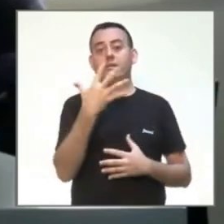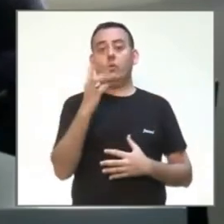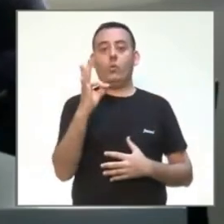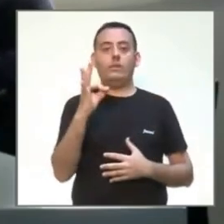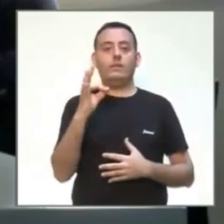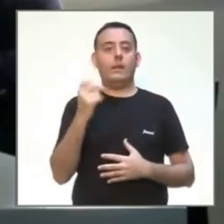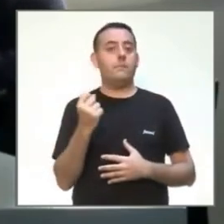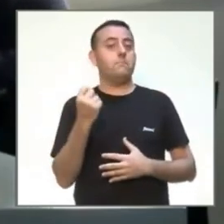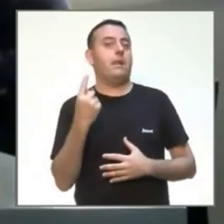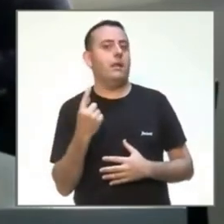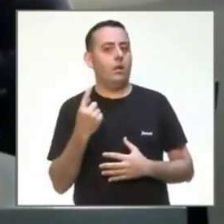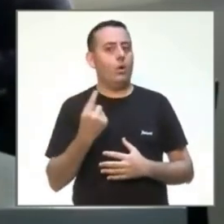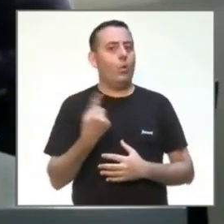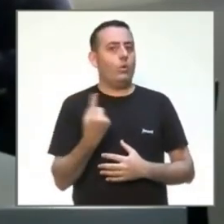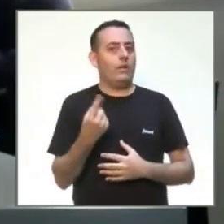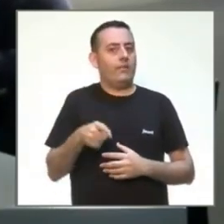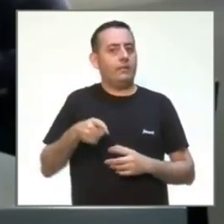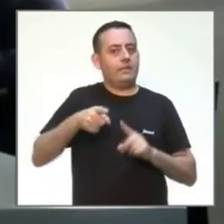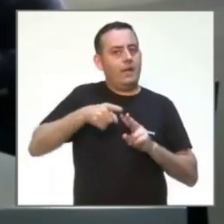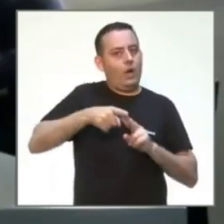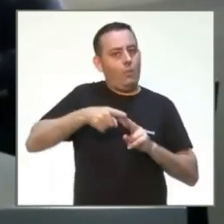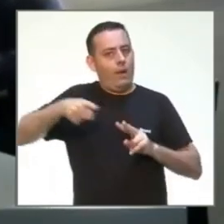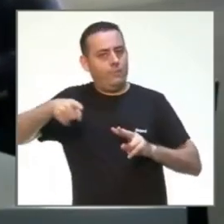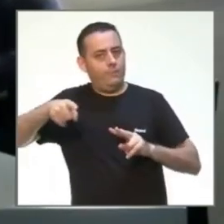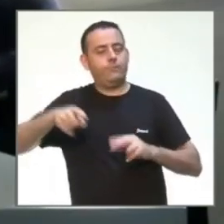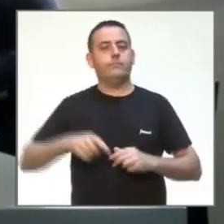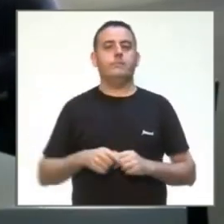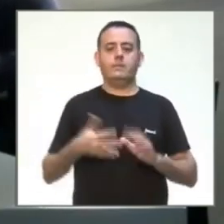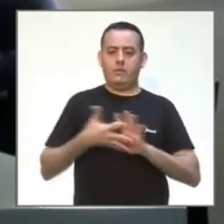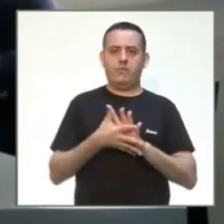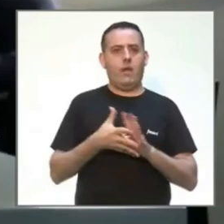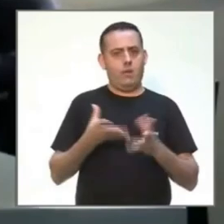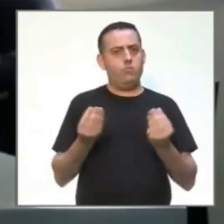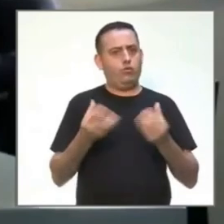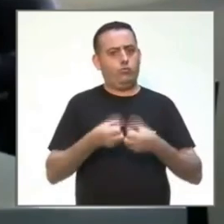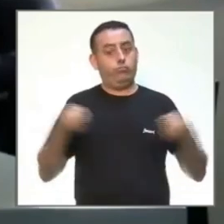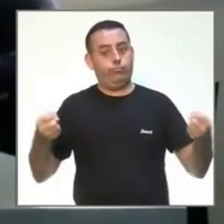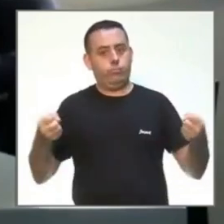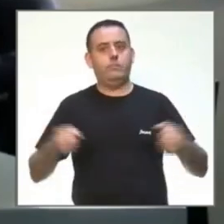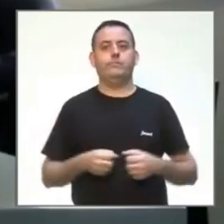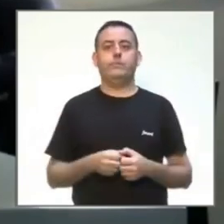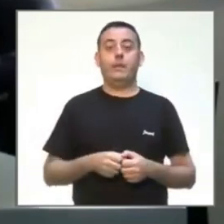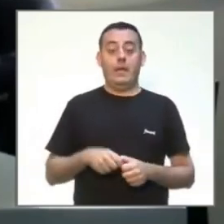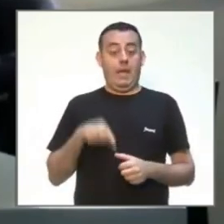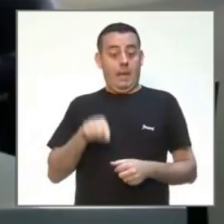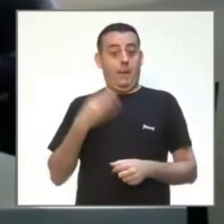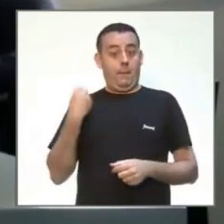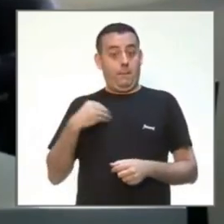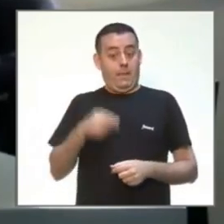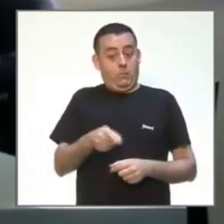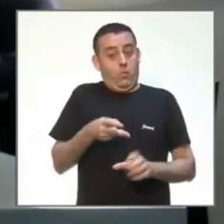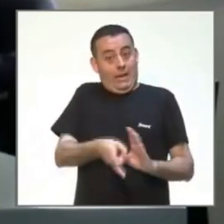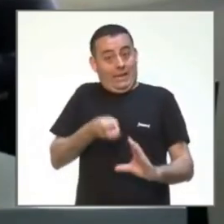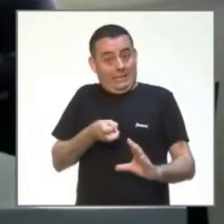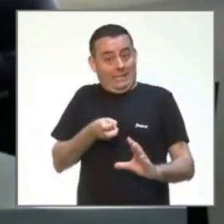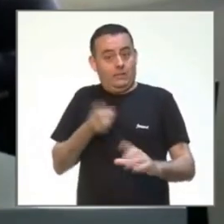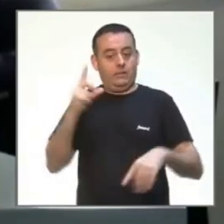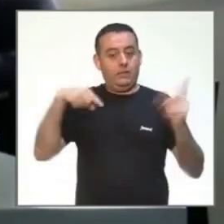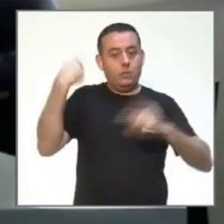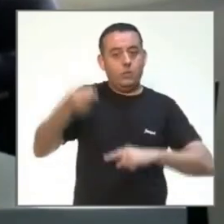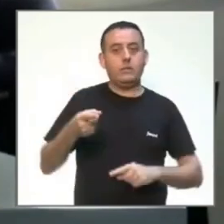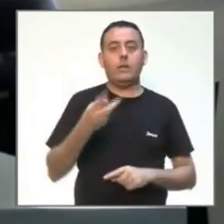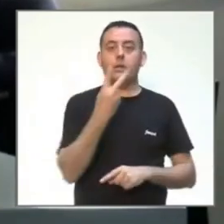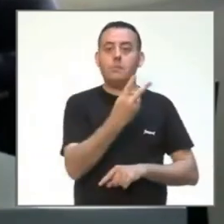genómicas, quiere decir que ahí ya habían contagiado, ya había subido bastante. Y ese mismo punto, el 26